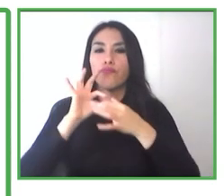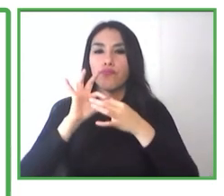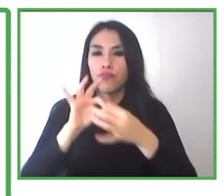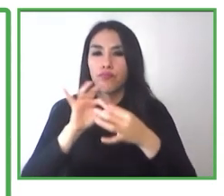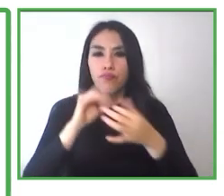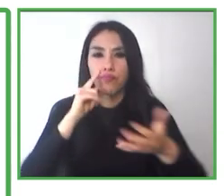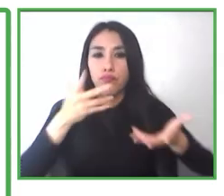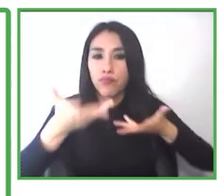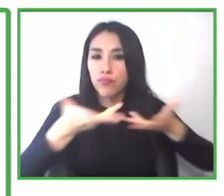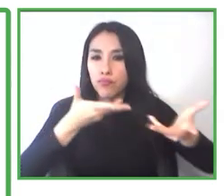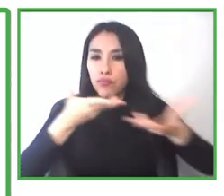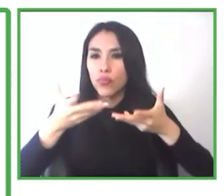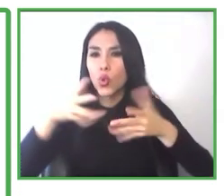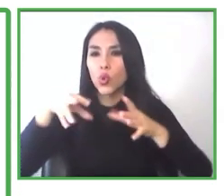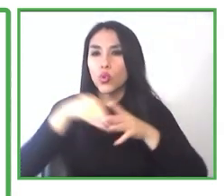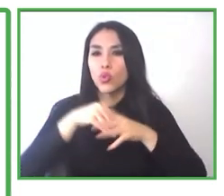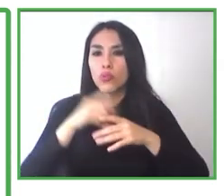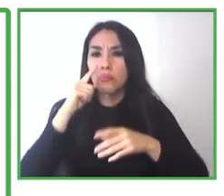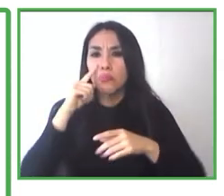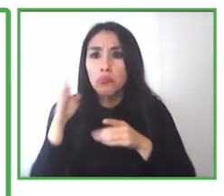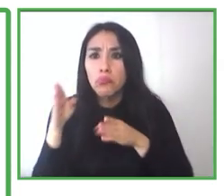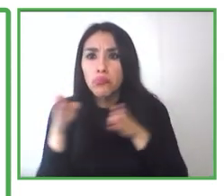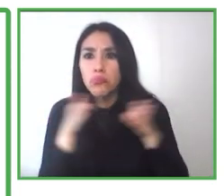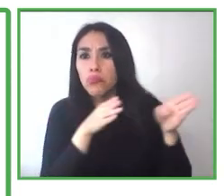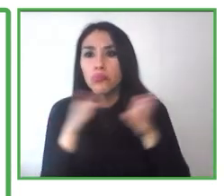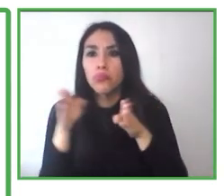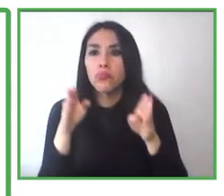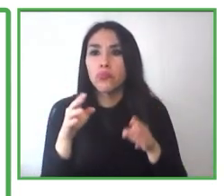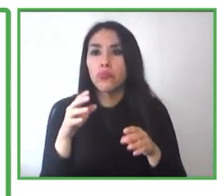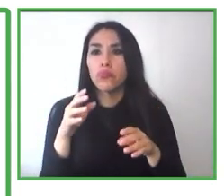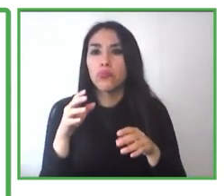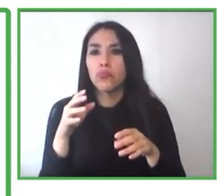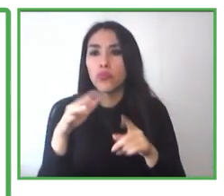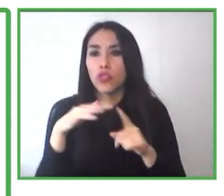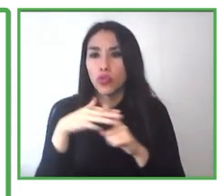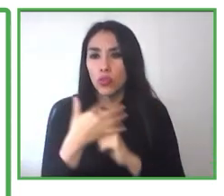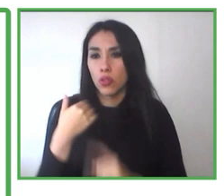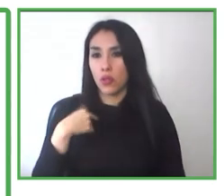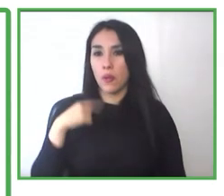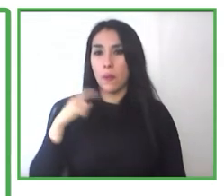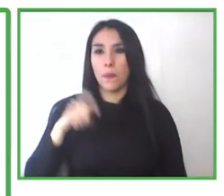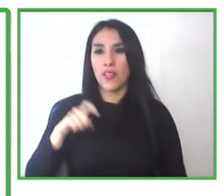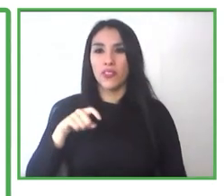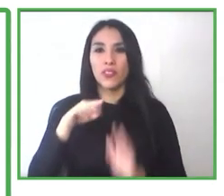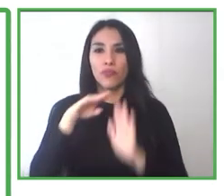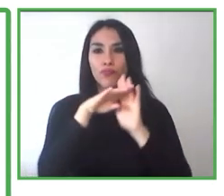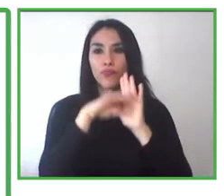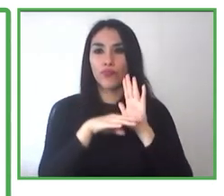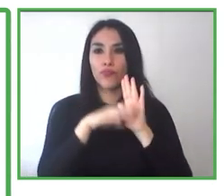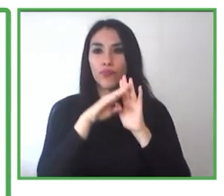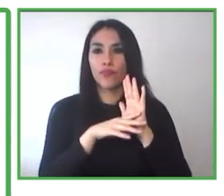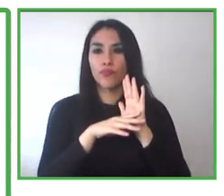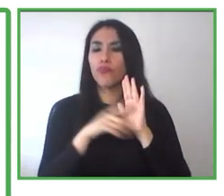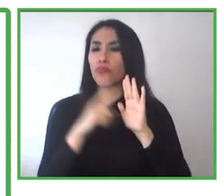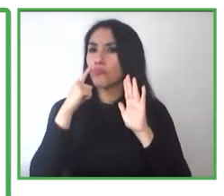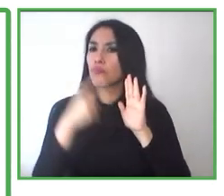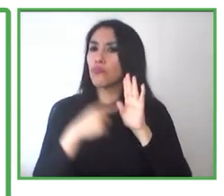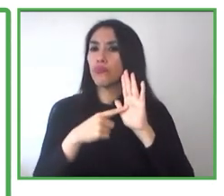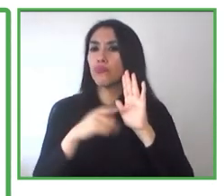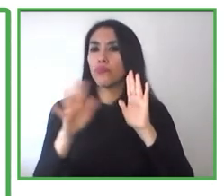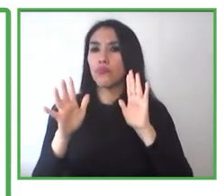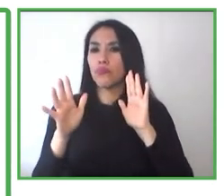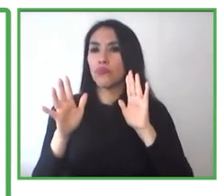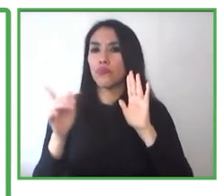realizan procesos de selección como cualquier otra persona, como cualquier otro trabajador, pero con los ajustes que sean necesarios para no